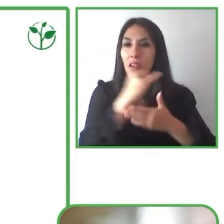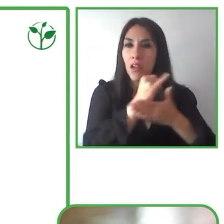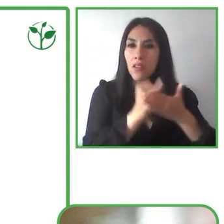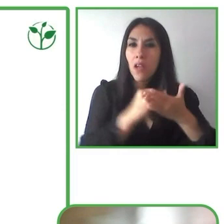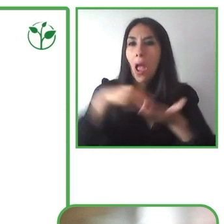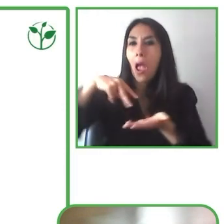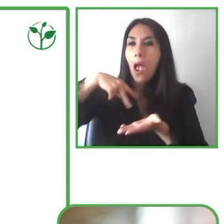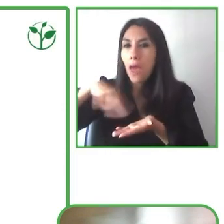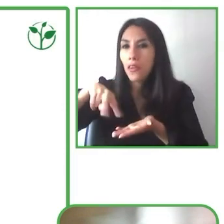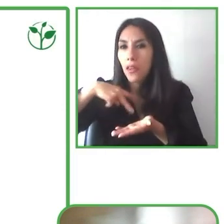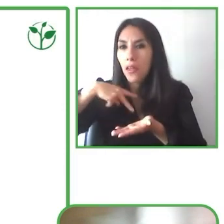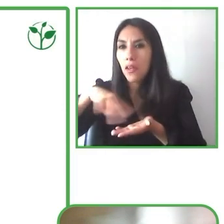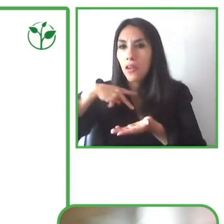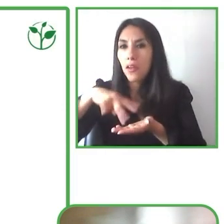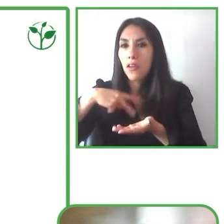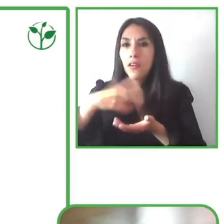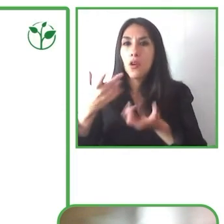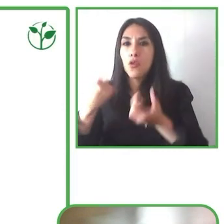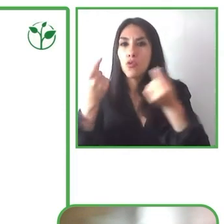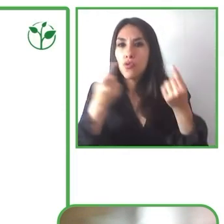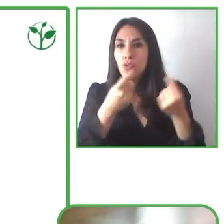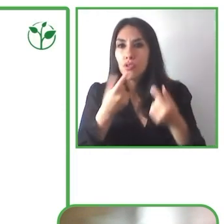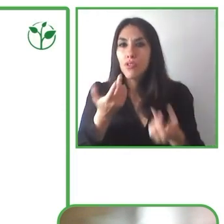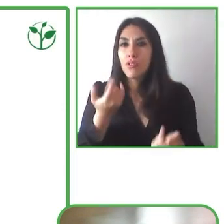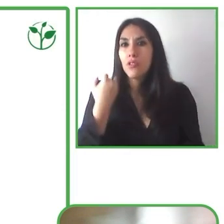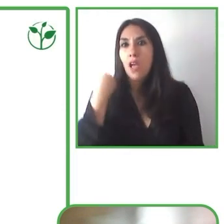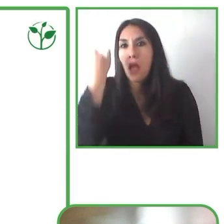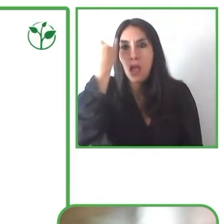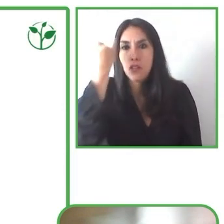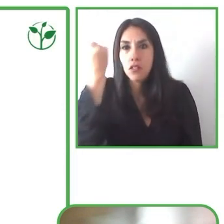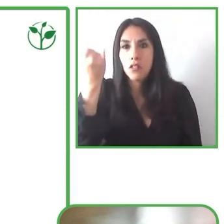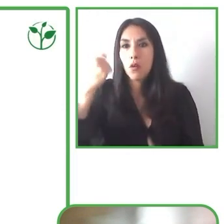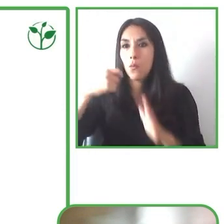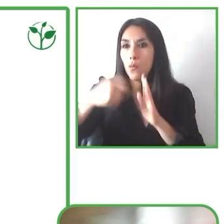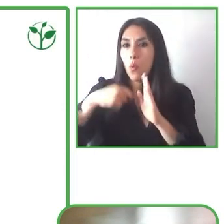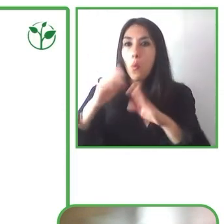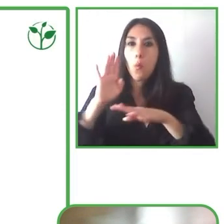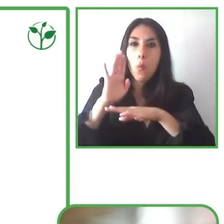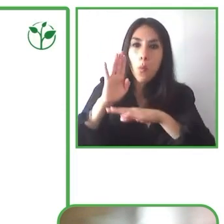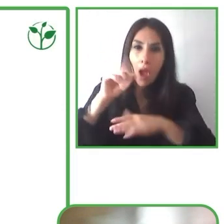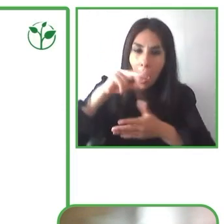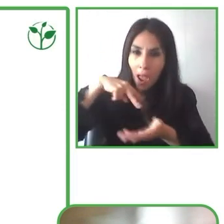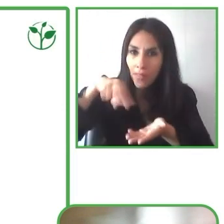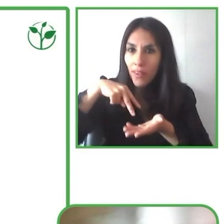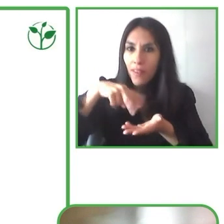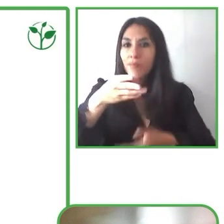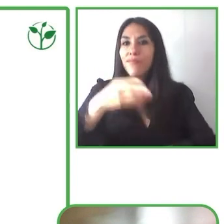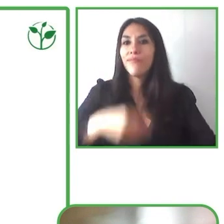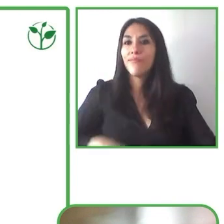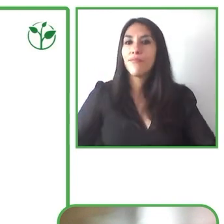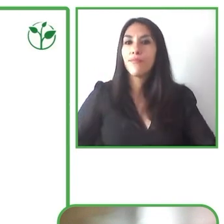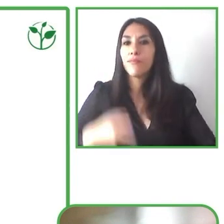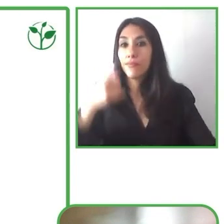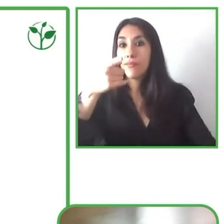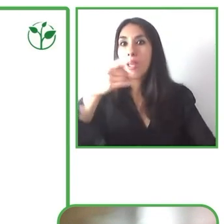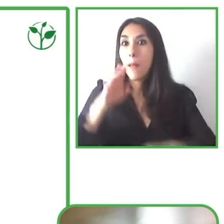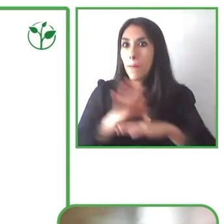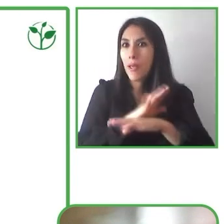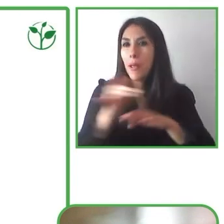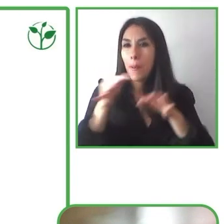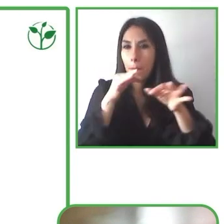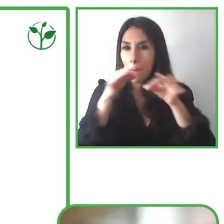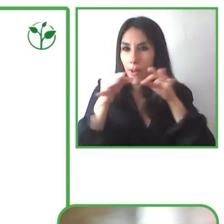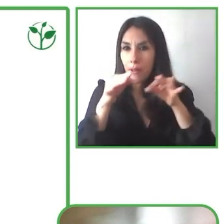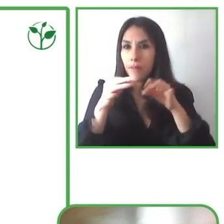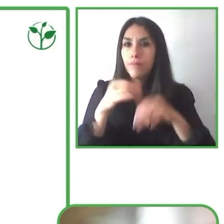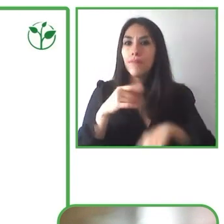artística va a venir dada porque las compañías cuentan entre sus componentes a bailarines o actores con discapacidad.